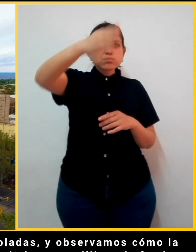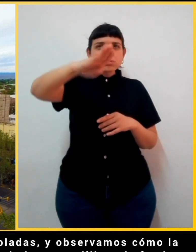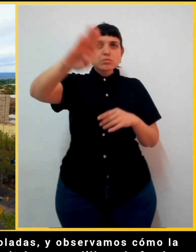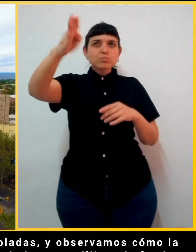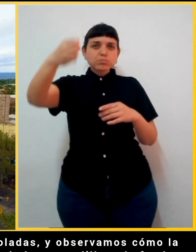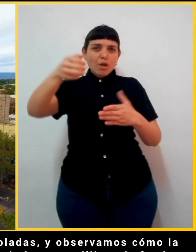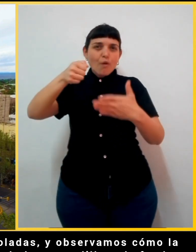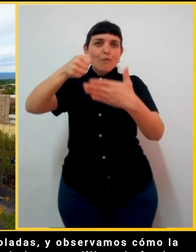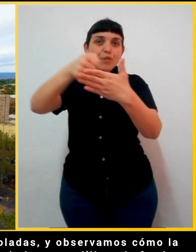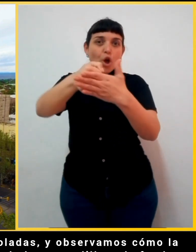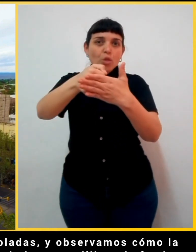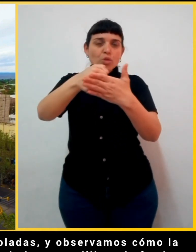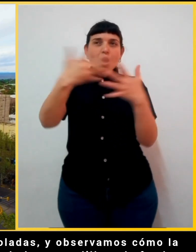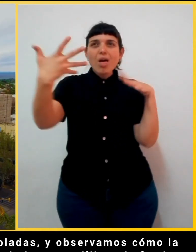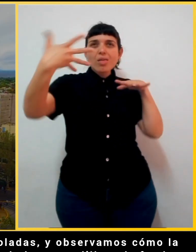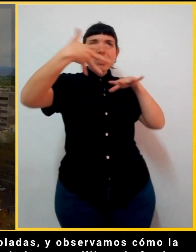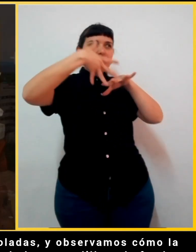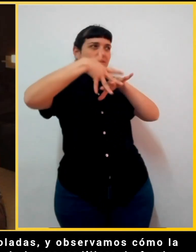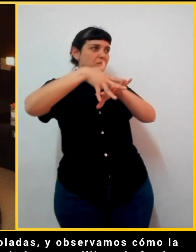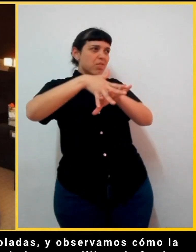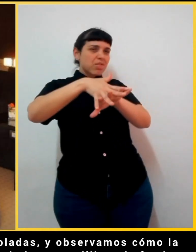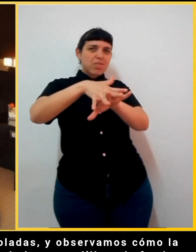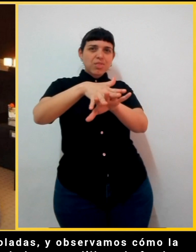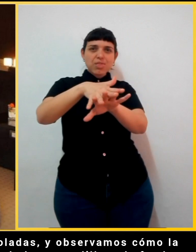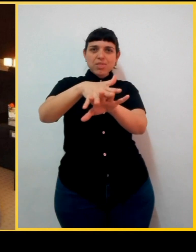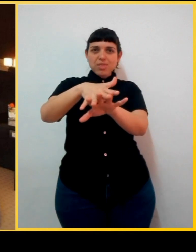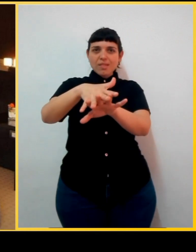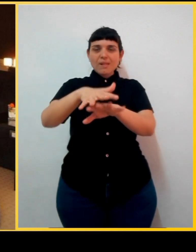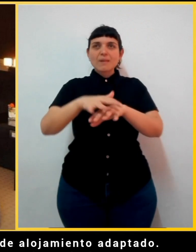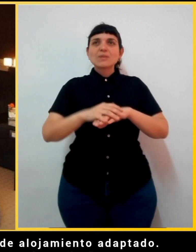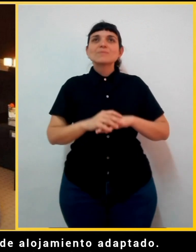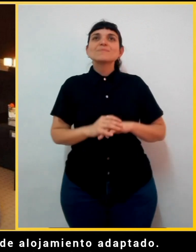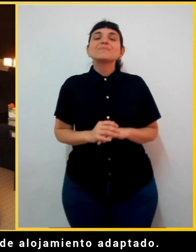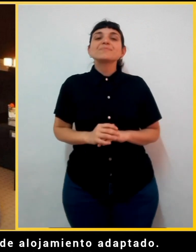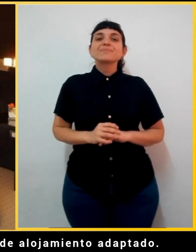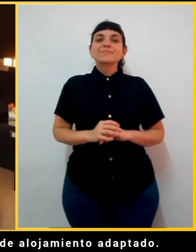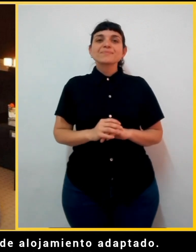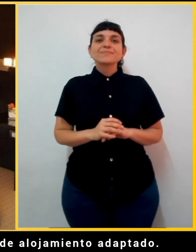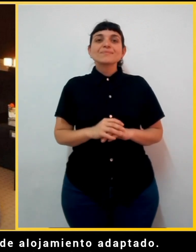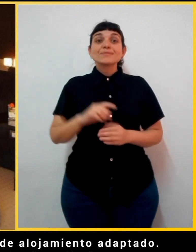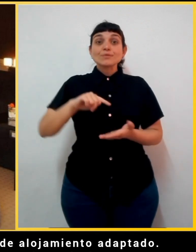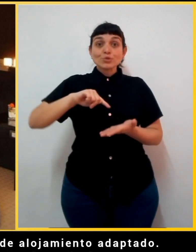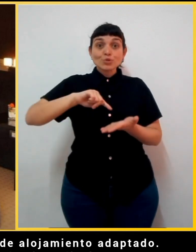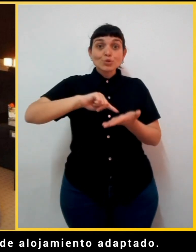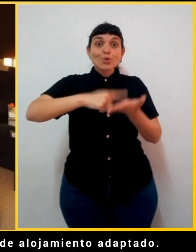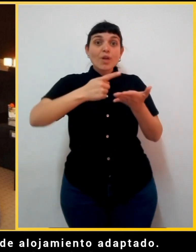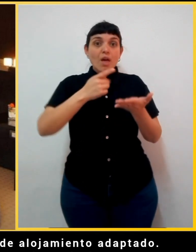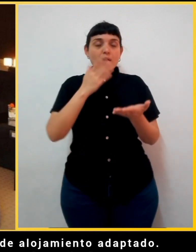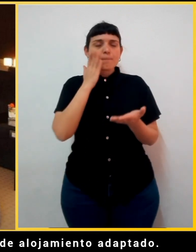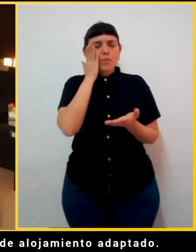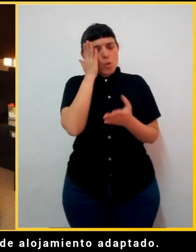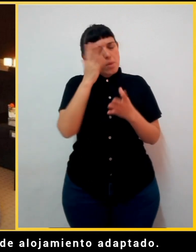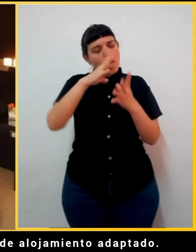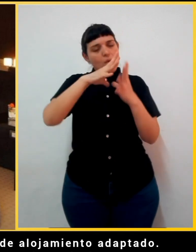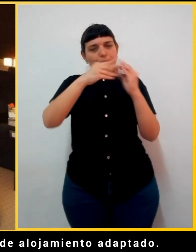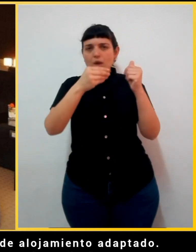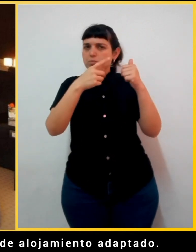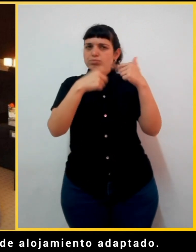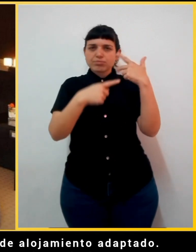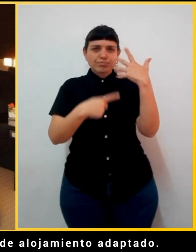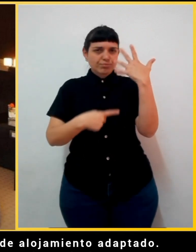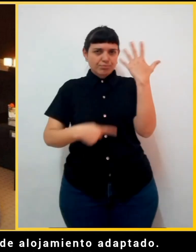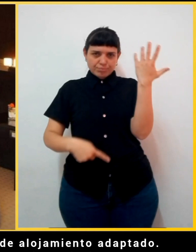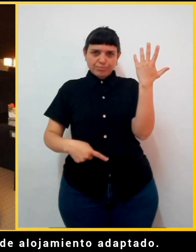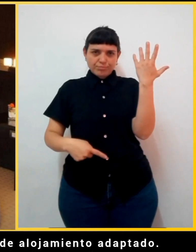paisaje de la precordillera de fondo. La ciudad nos ofrece distintas opciones de